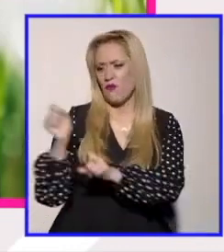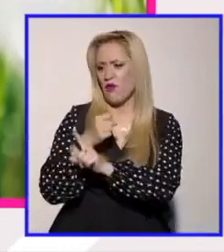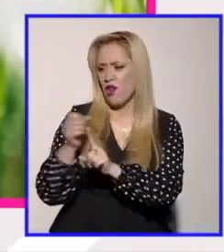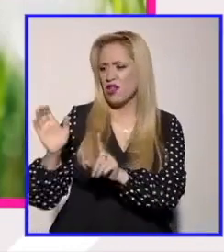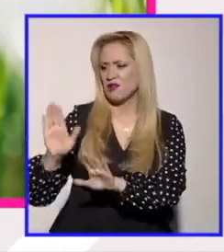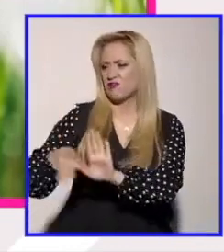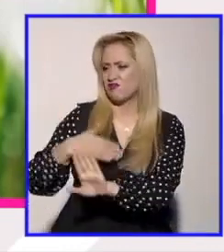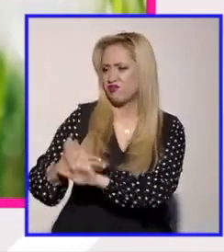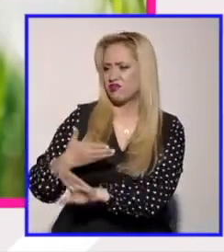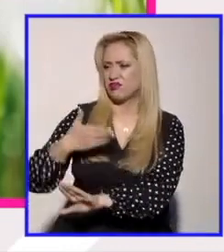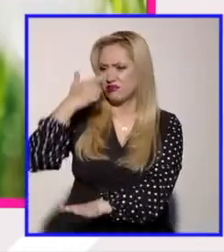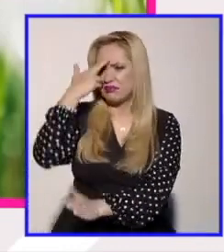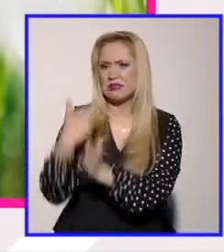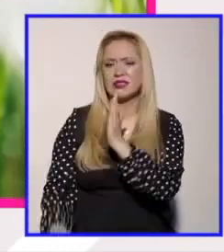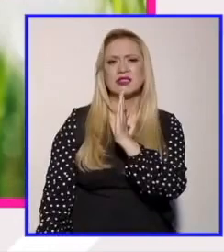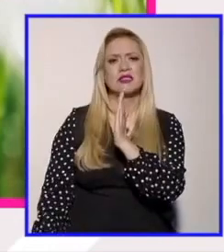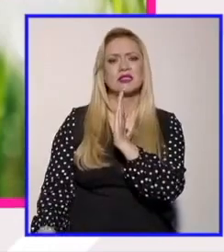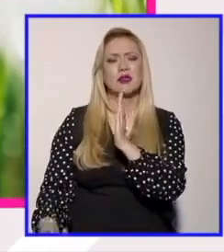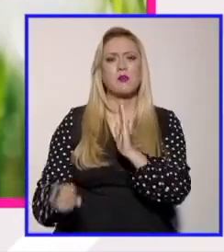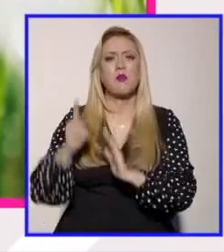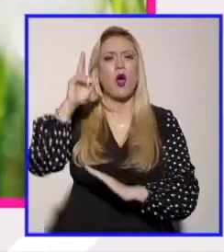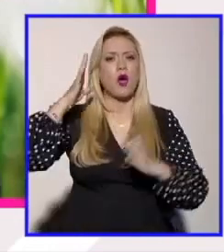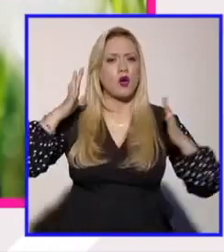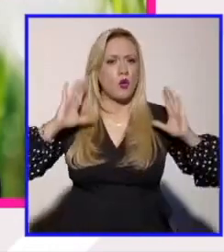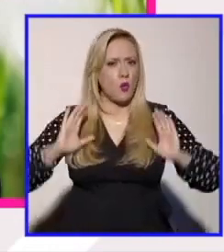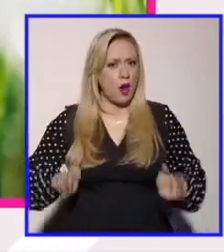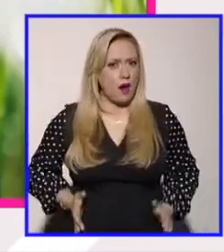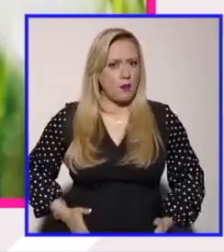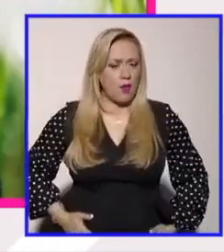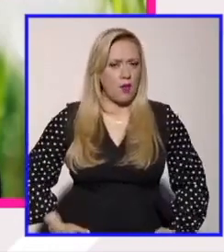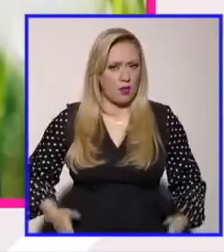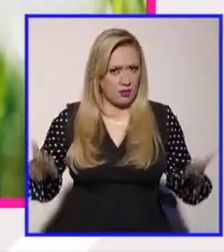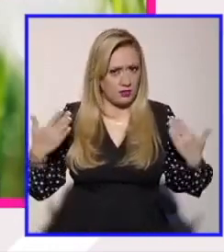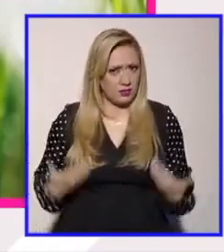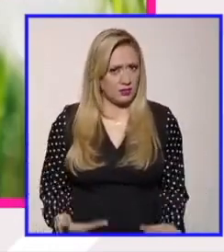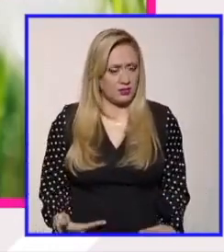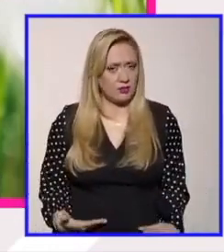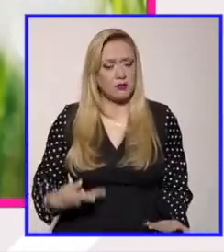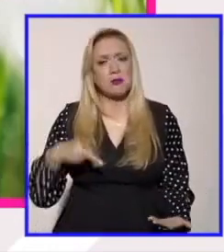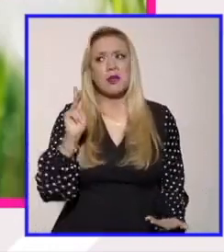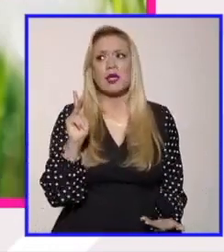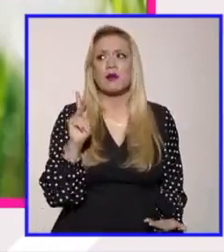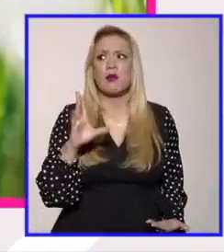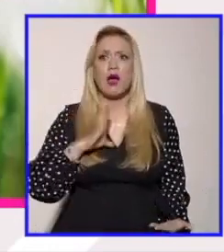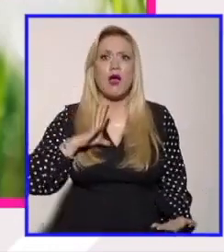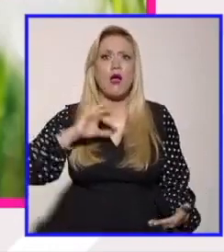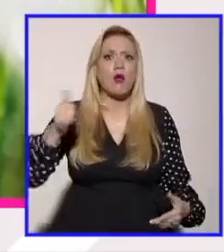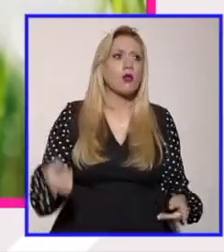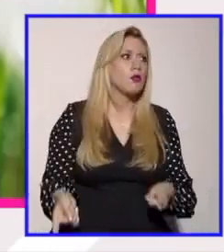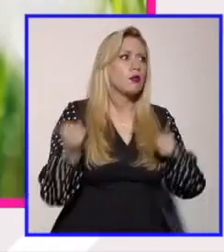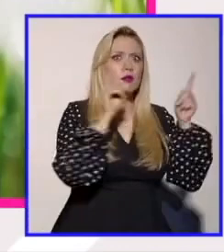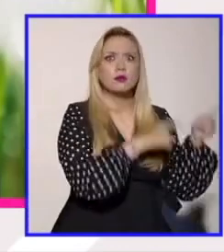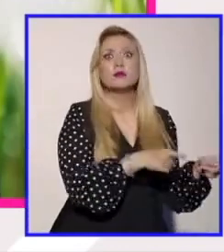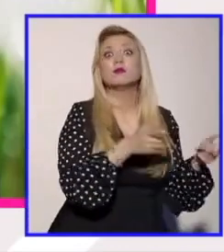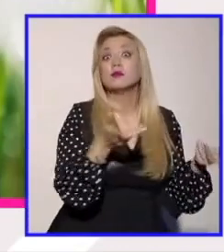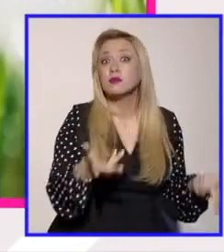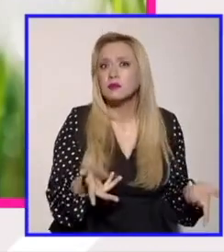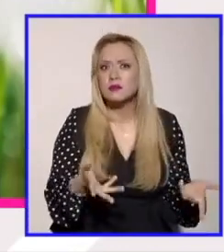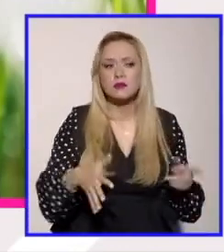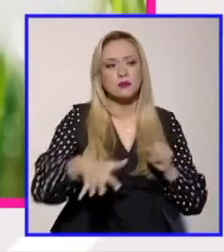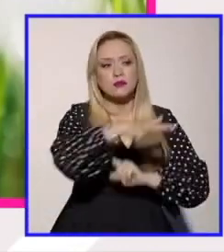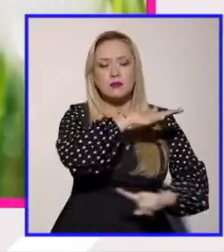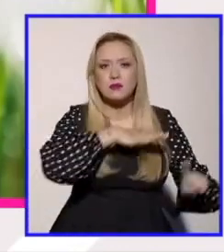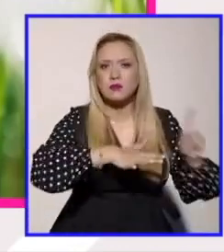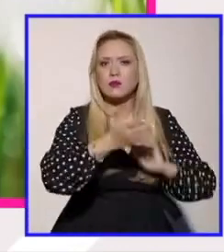rastrean distintos atributos de los cuerpos algunas tienen que ver con lecturas sociales otras tienen que ver con otras